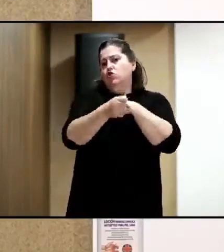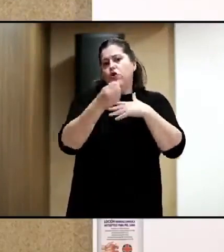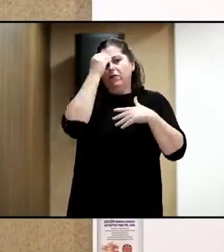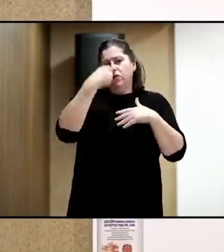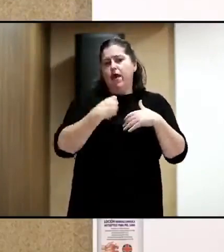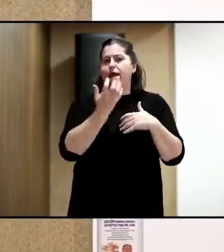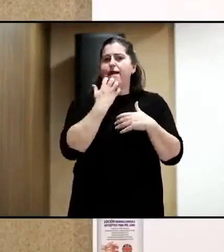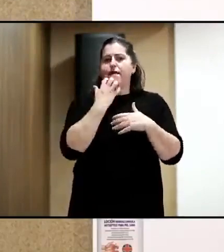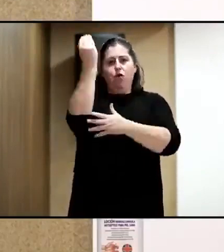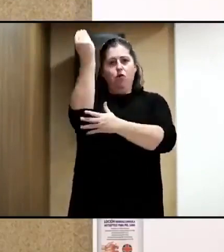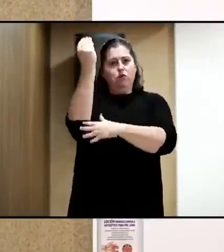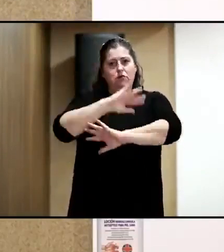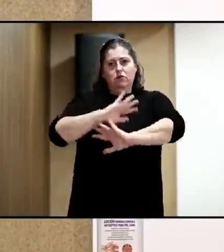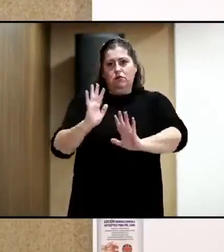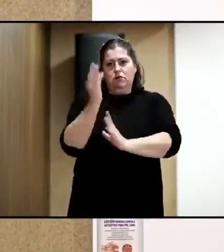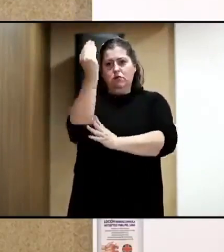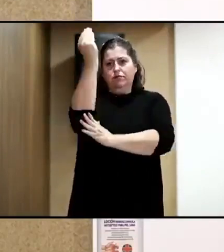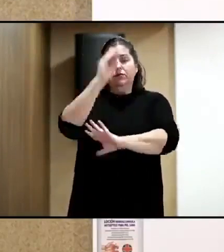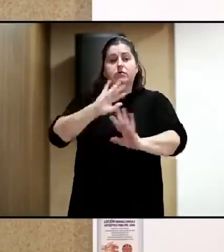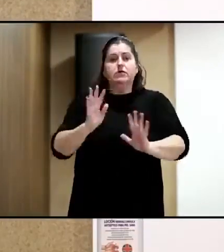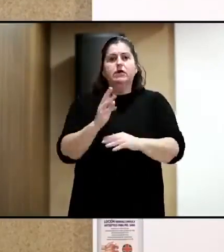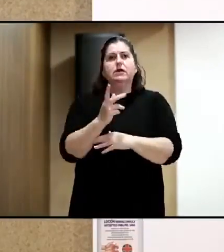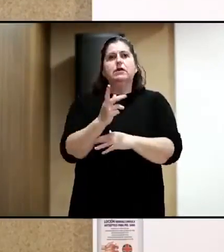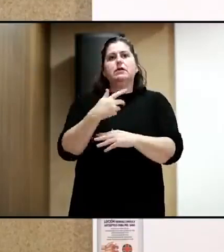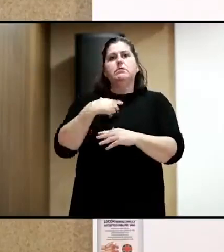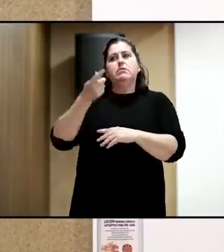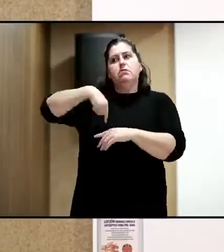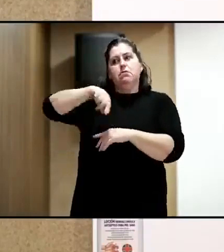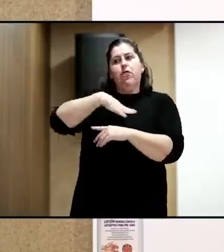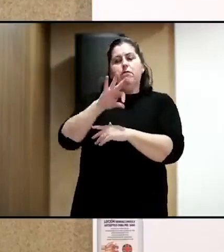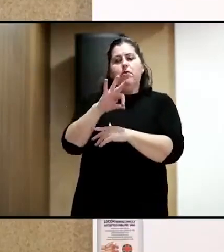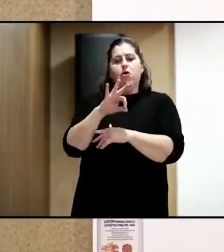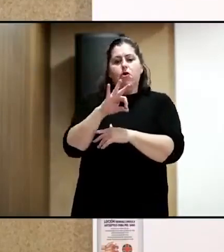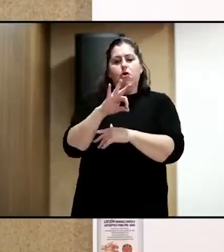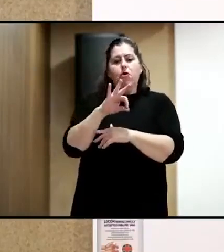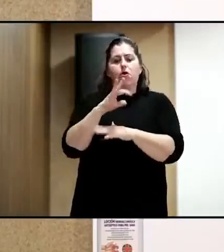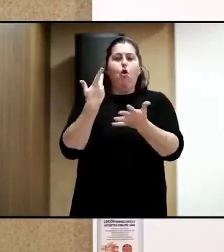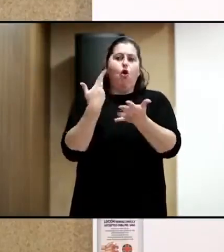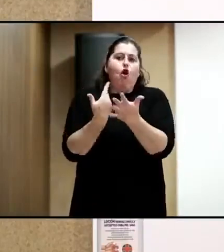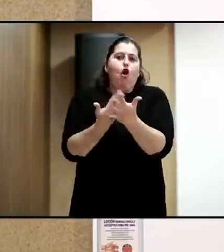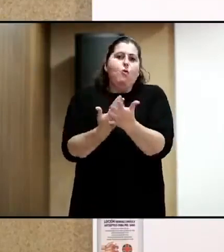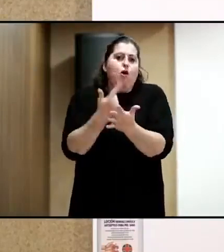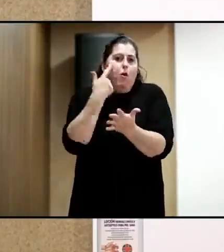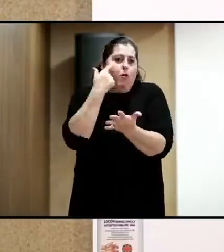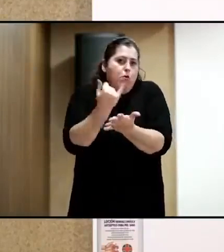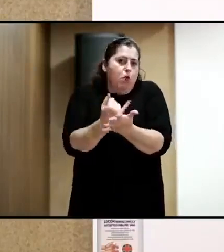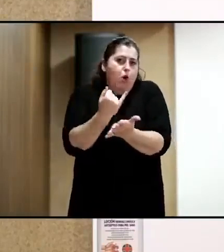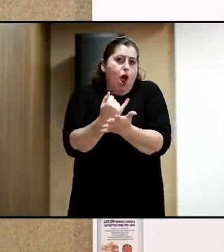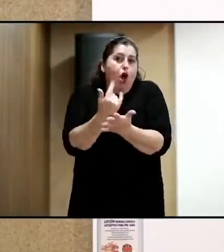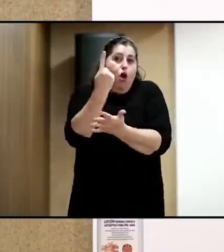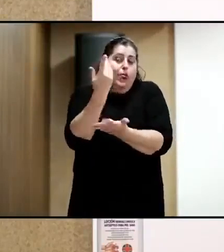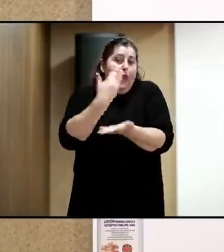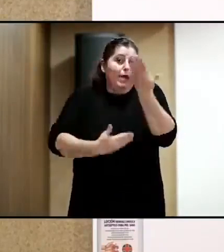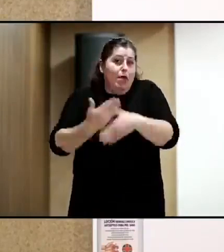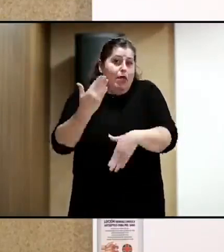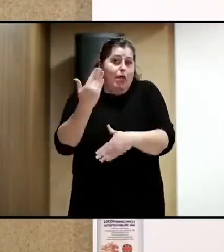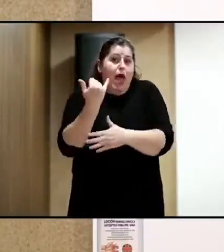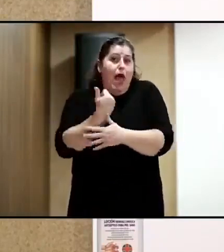gran ejemplo y vamos a poder estar o comprobar cómo una discapacidad